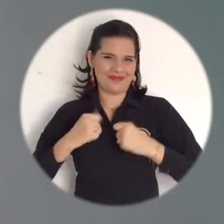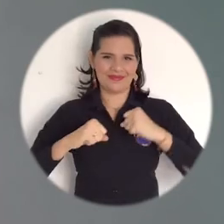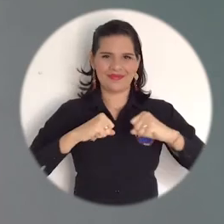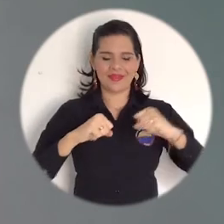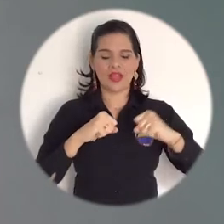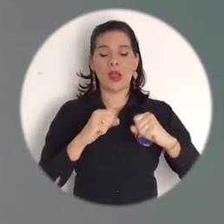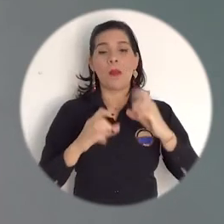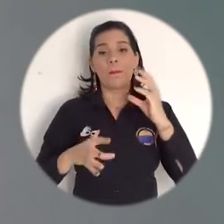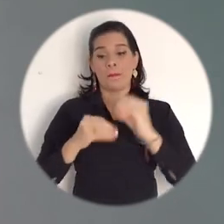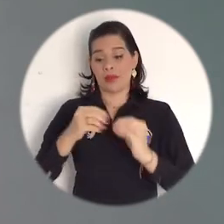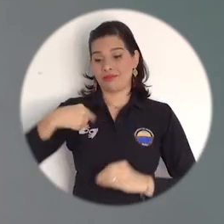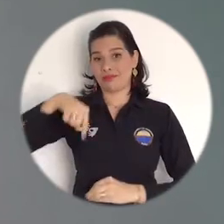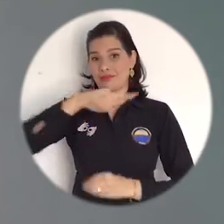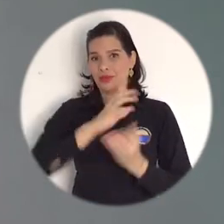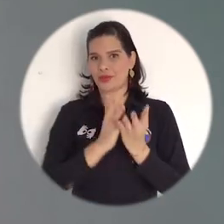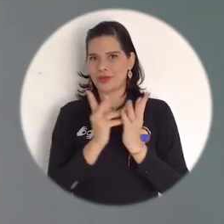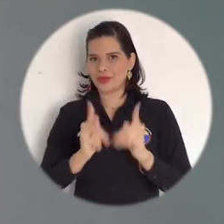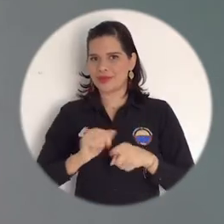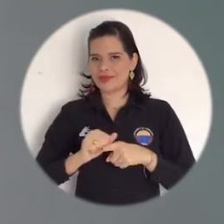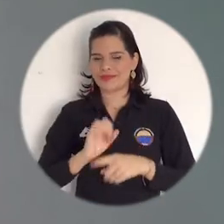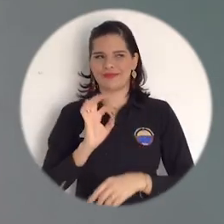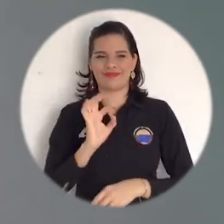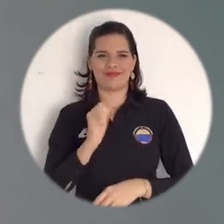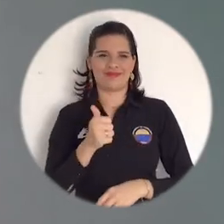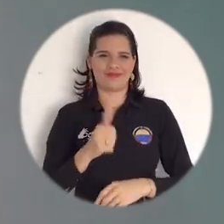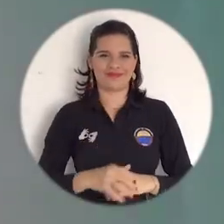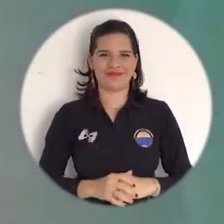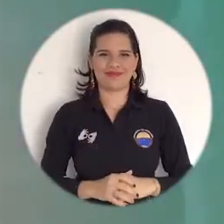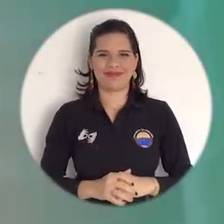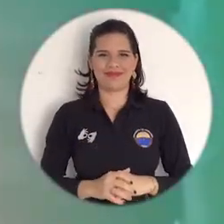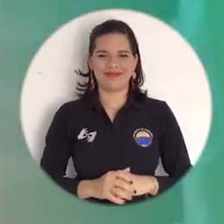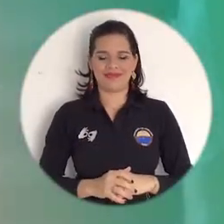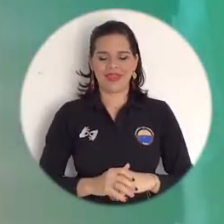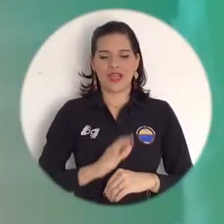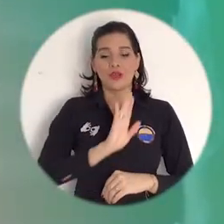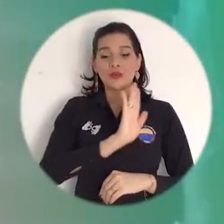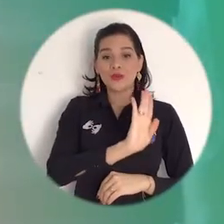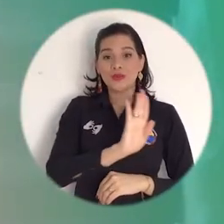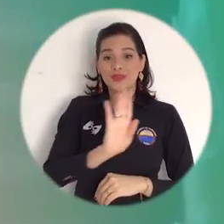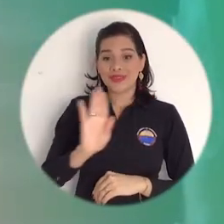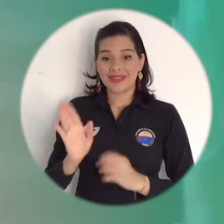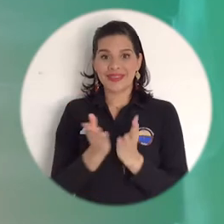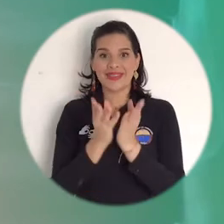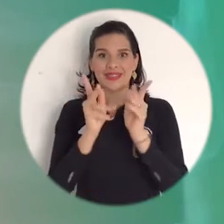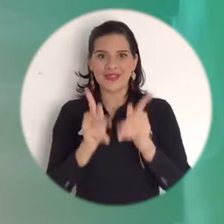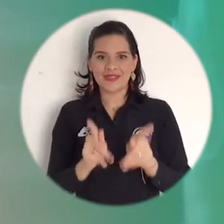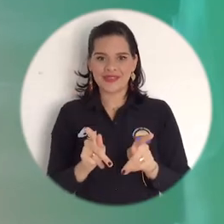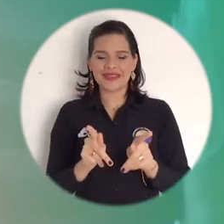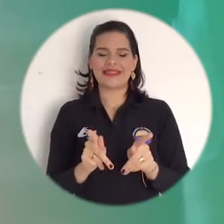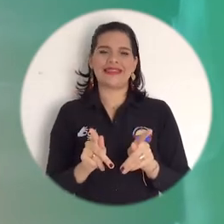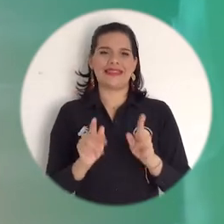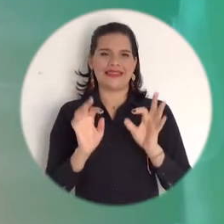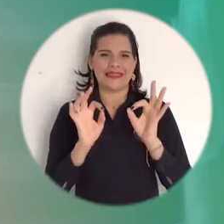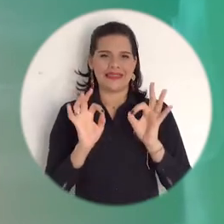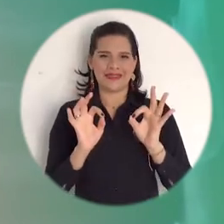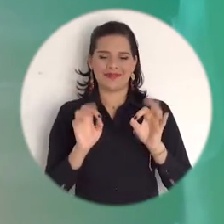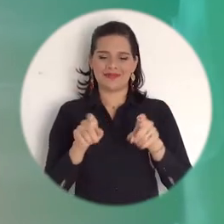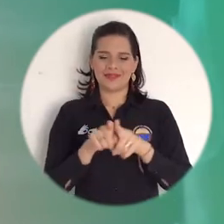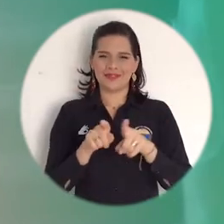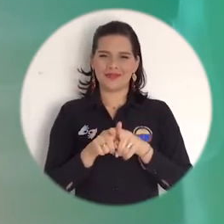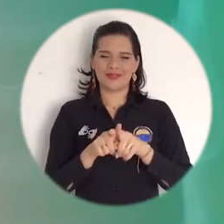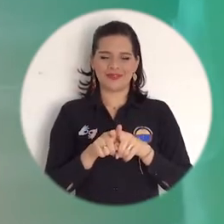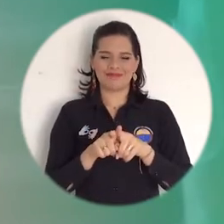naturales como para nosotros los estudiantes. Son ustedes estudiantes quienes desde la